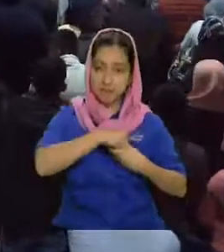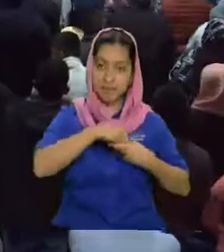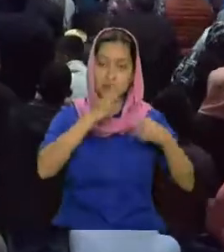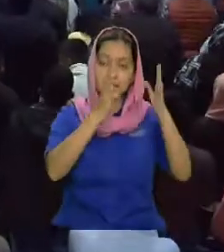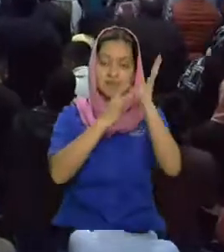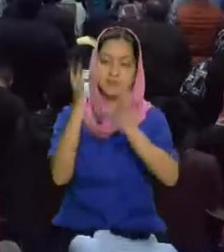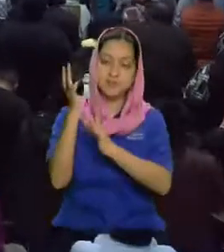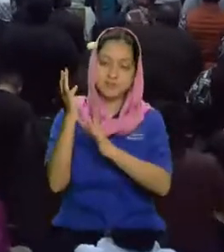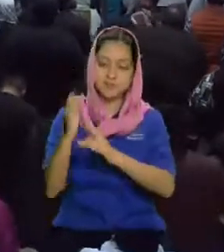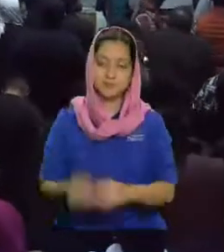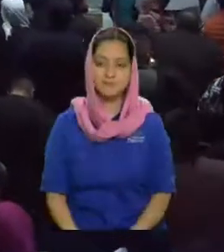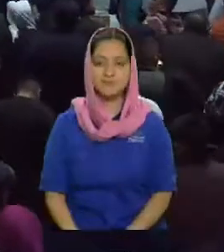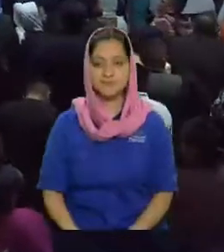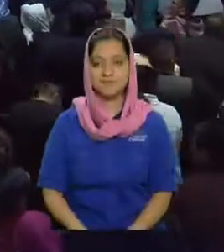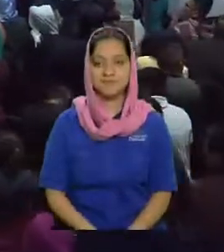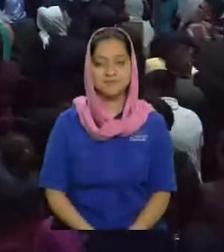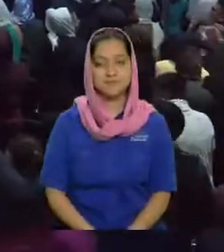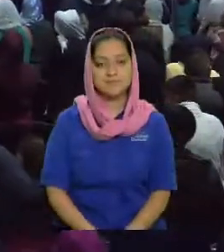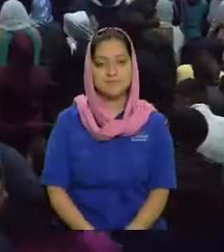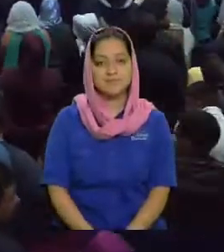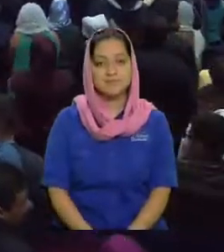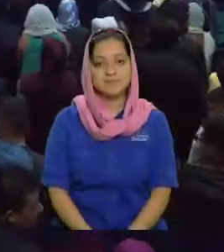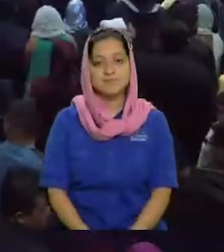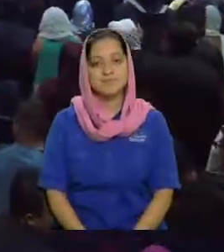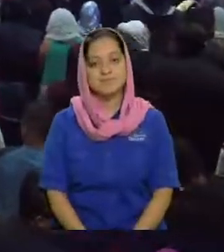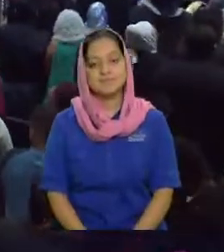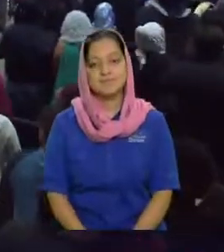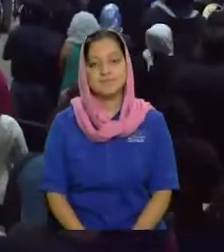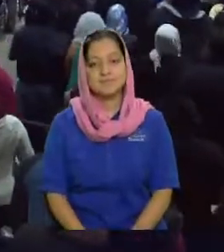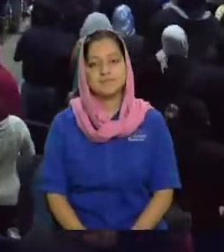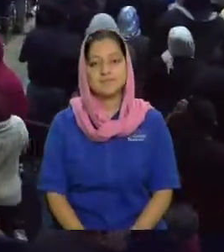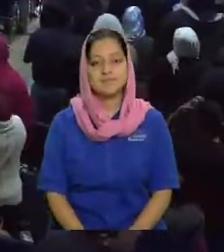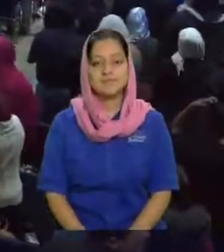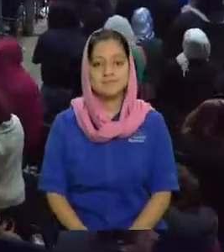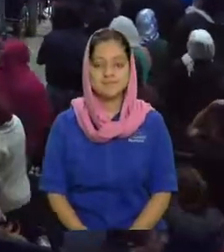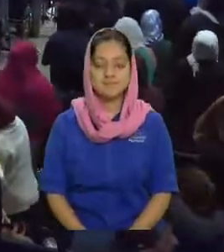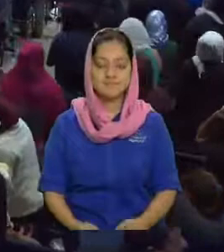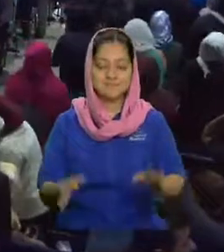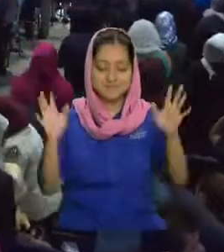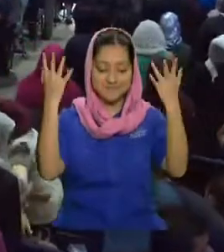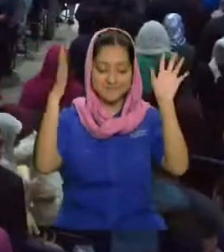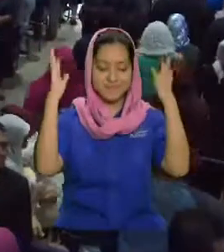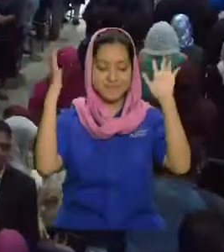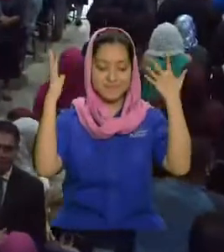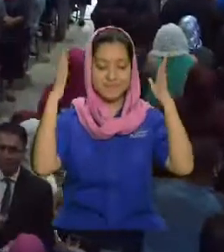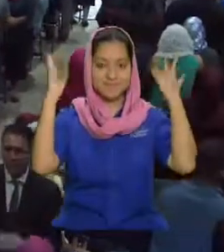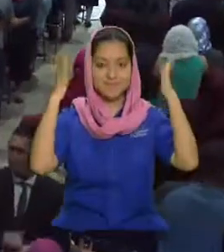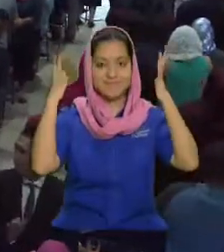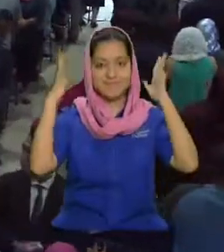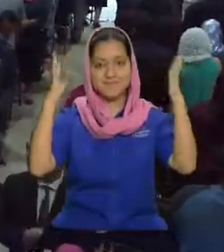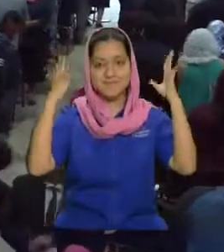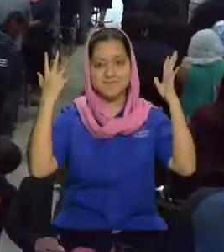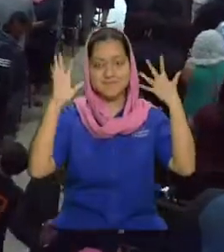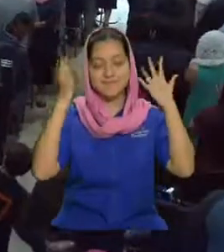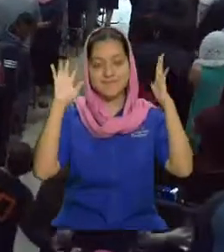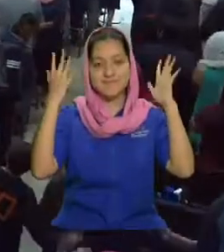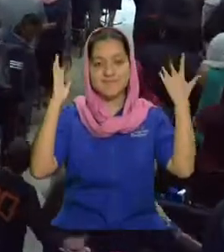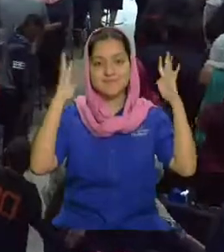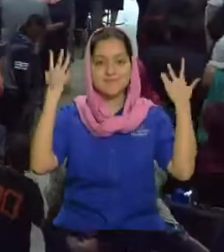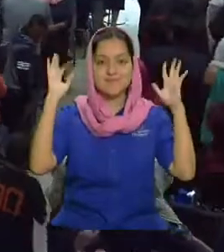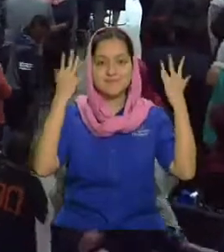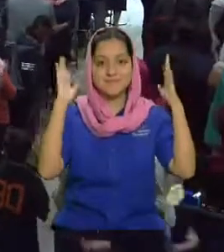bendecir a la gente en primer lugar porque entendemos que bendiciendo seremos bendecidos nosotros también